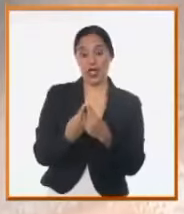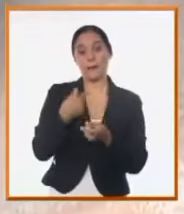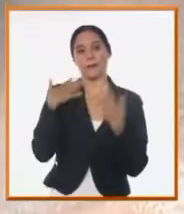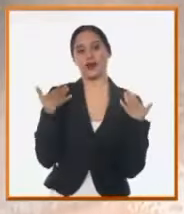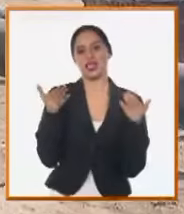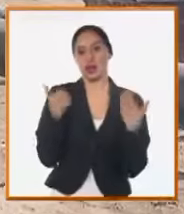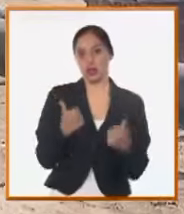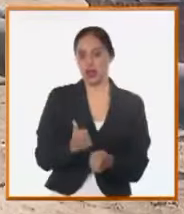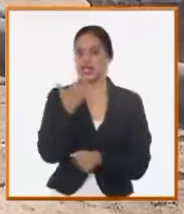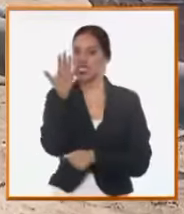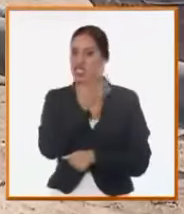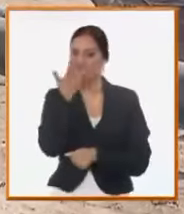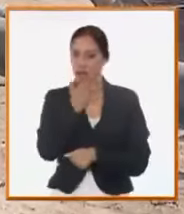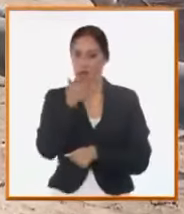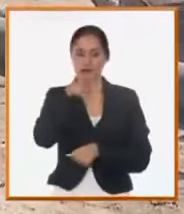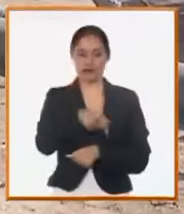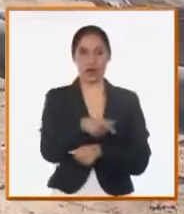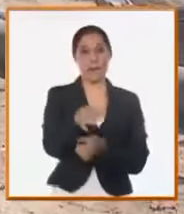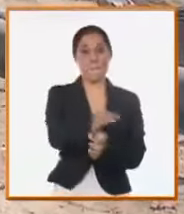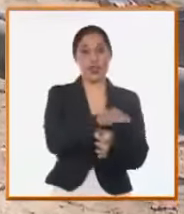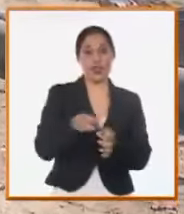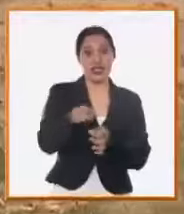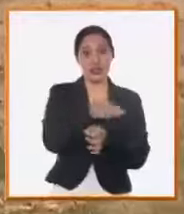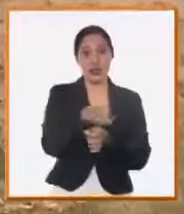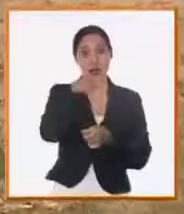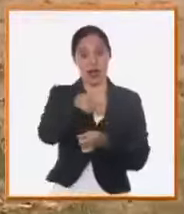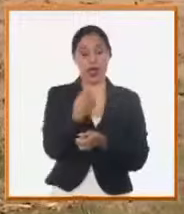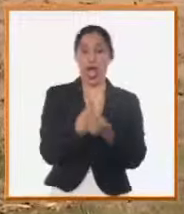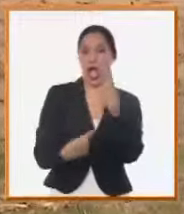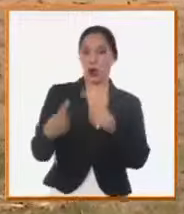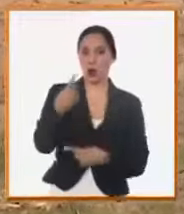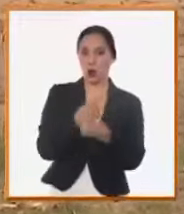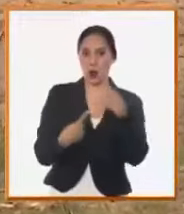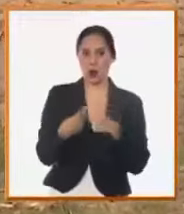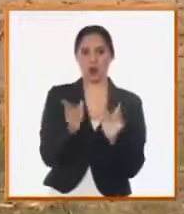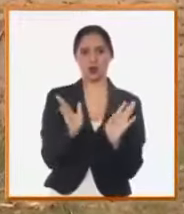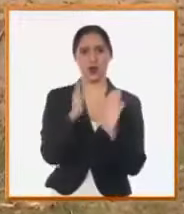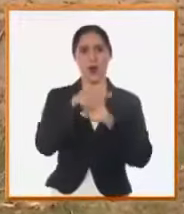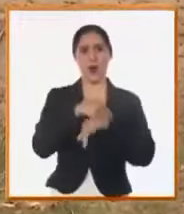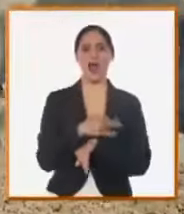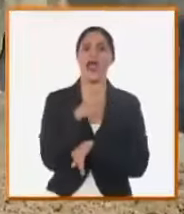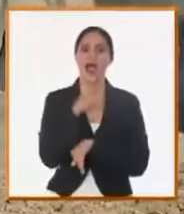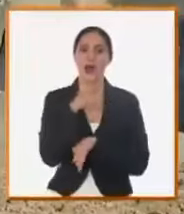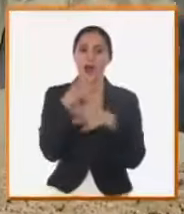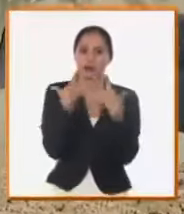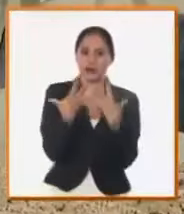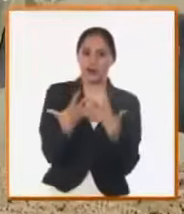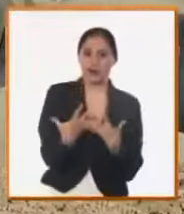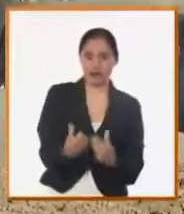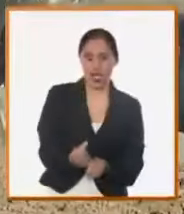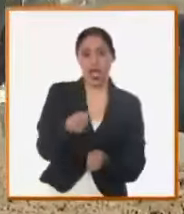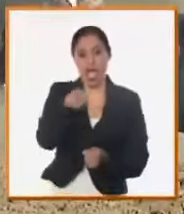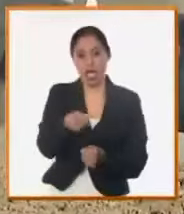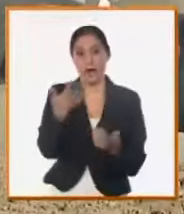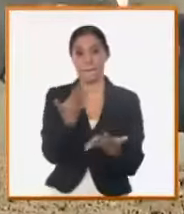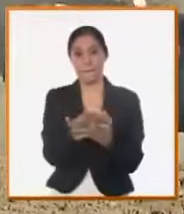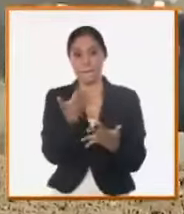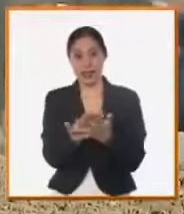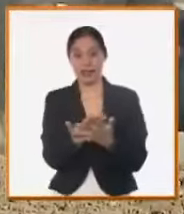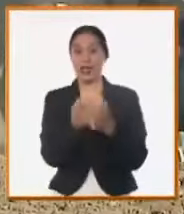del territorio. En el municipio de Niceto Pérez, uno de los más secos de Cuba, se ubica la empresa pecuaria Iván Rodríguez,